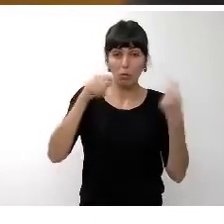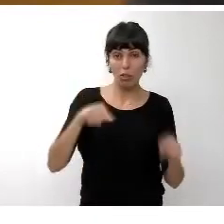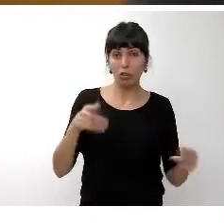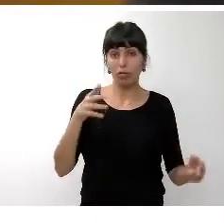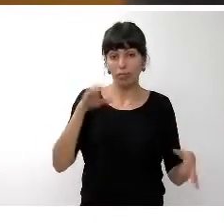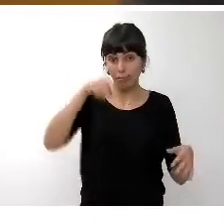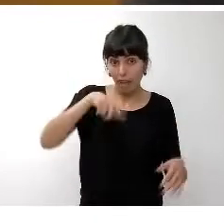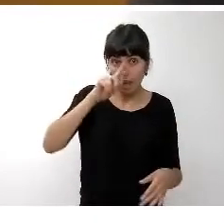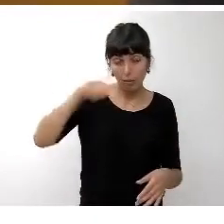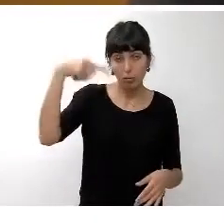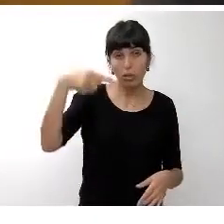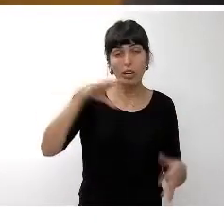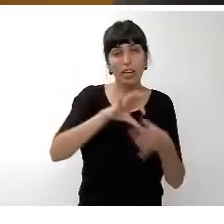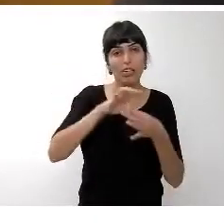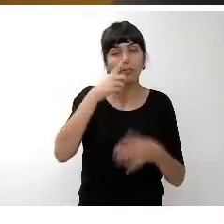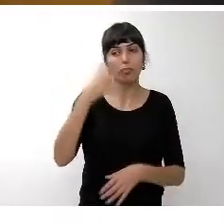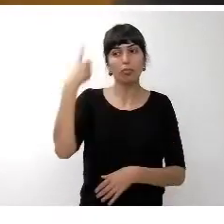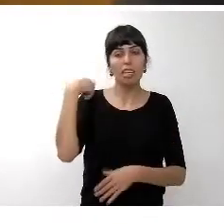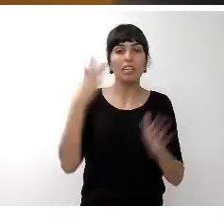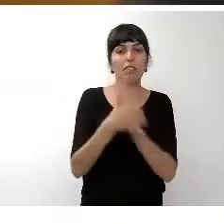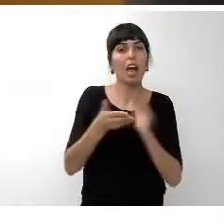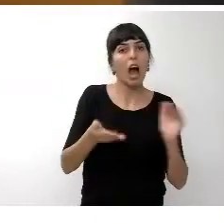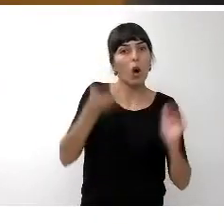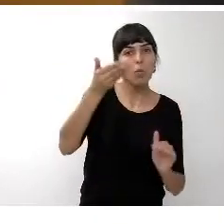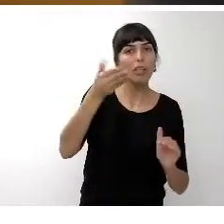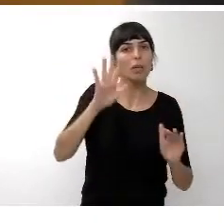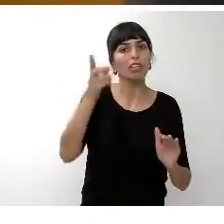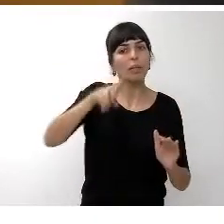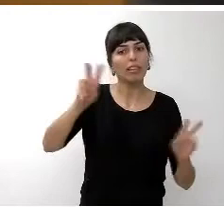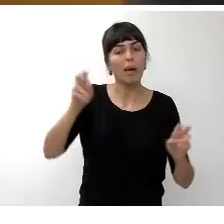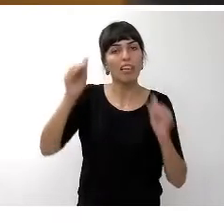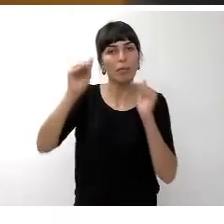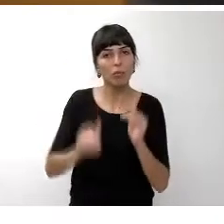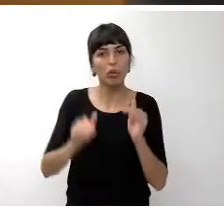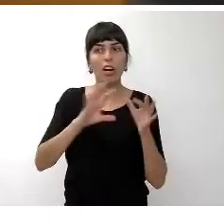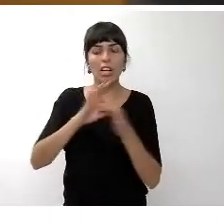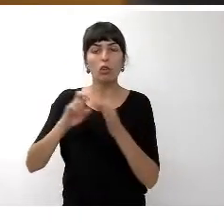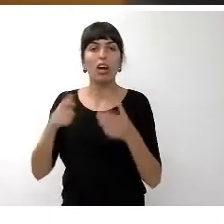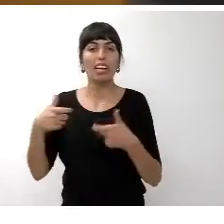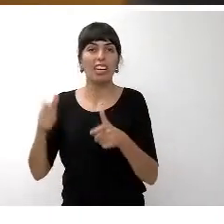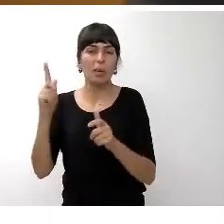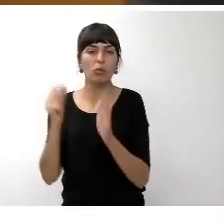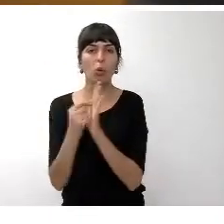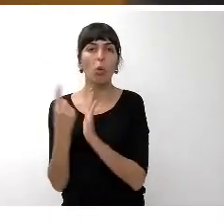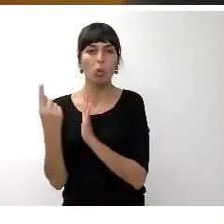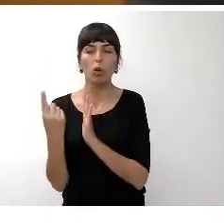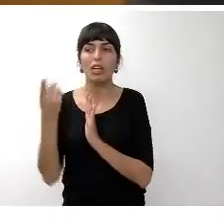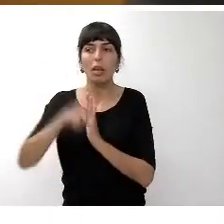contempla no solo incrementos sino también disminución en el ámbito del capítulo 1 y de la que yo resaltaría la disminución